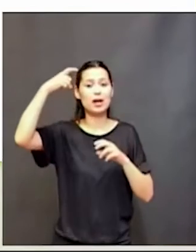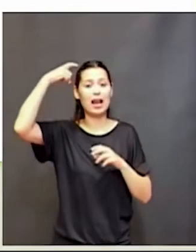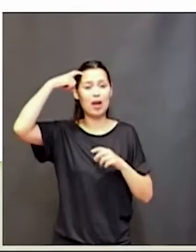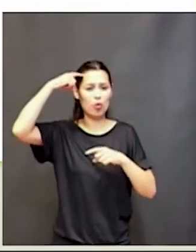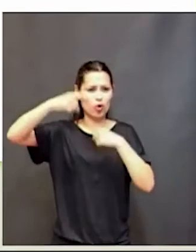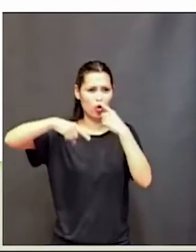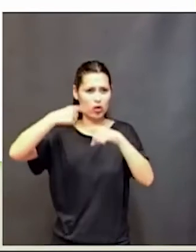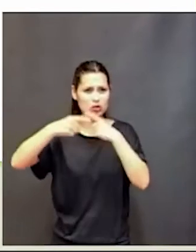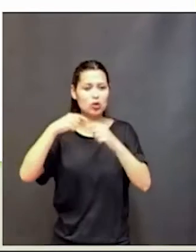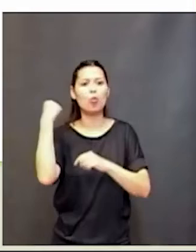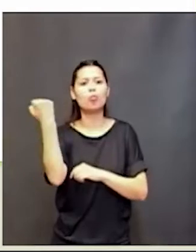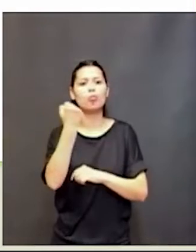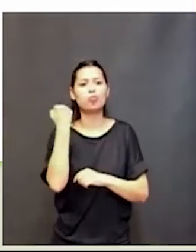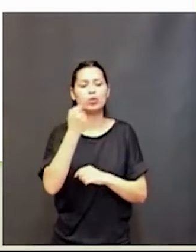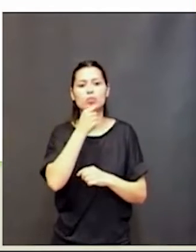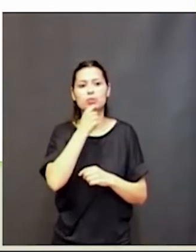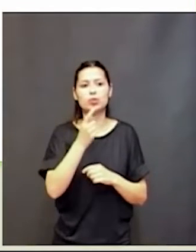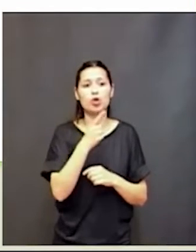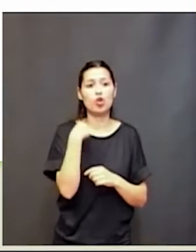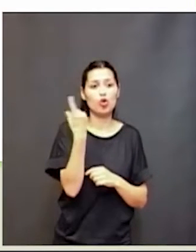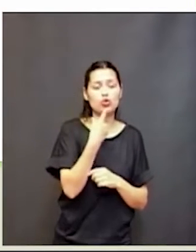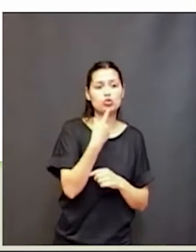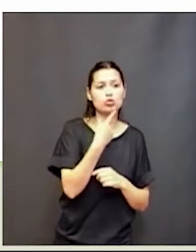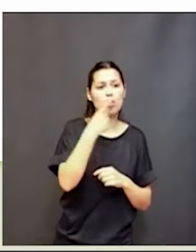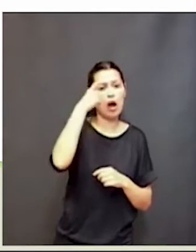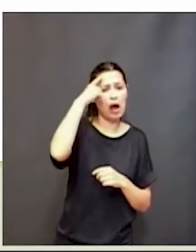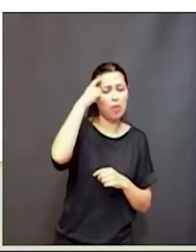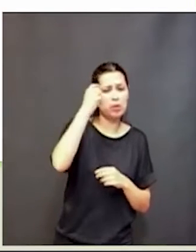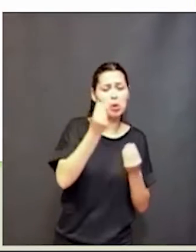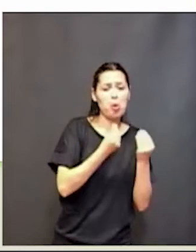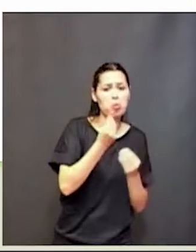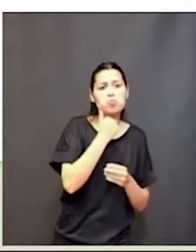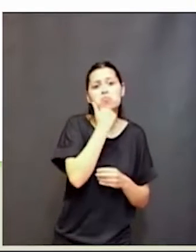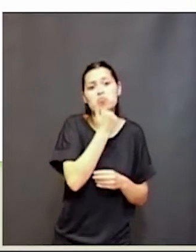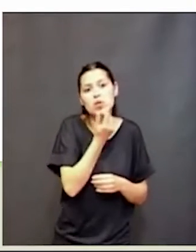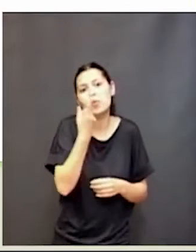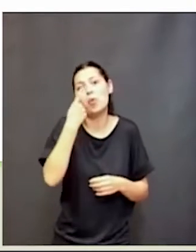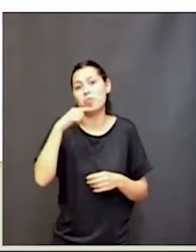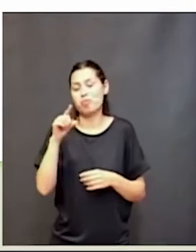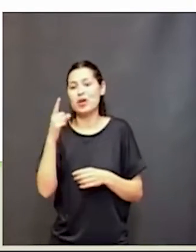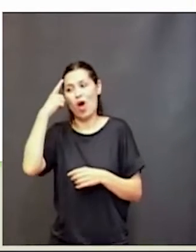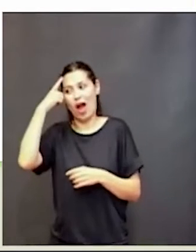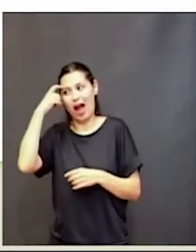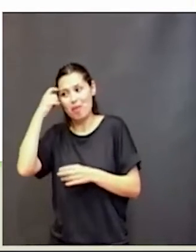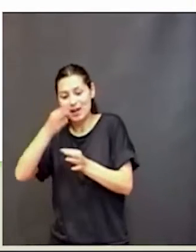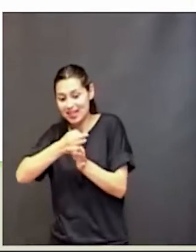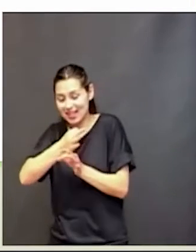no sabemos cómo aprendemos, cómo podríamos saber cómo enseñar, entonces hoy les voy a traer estos pequeños